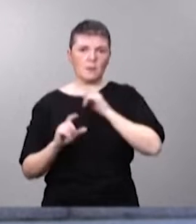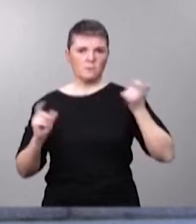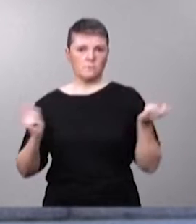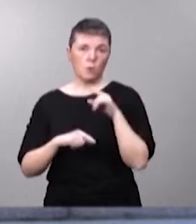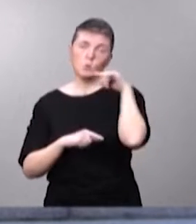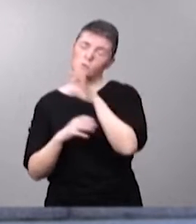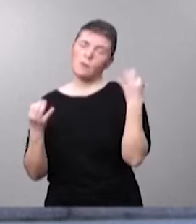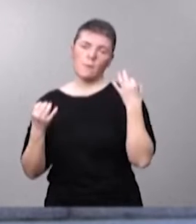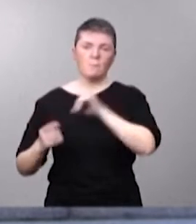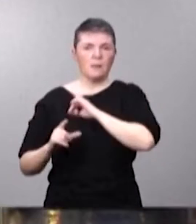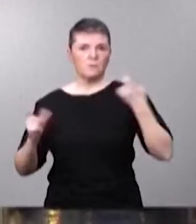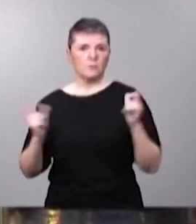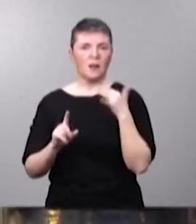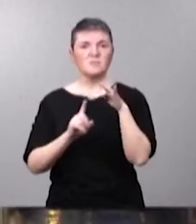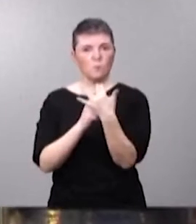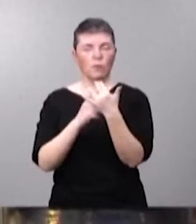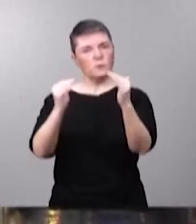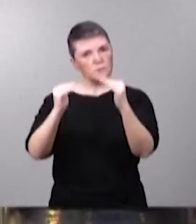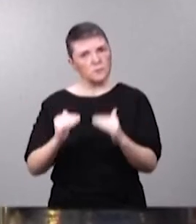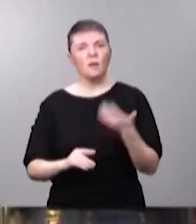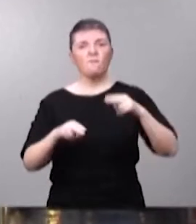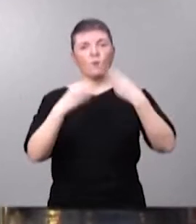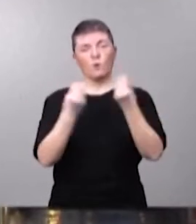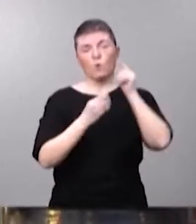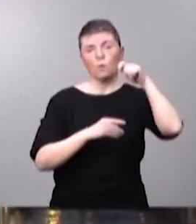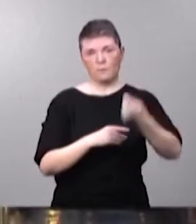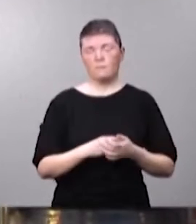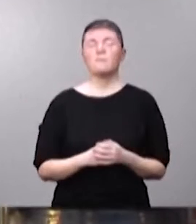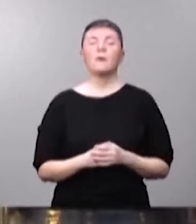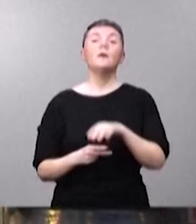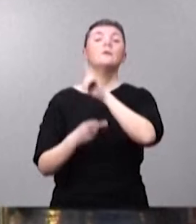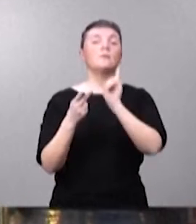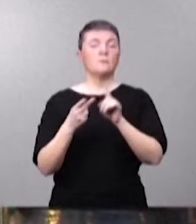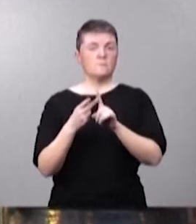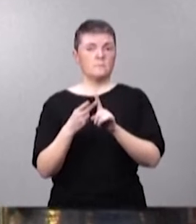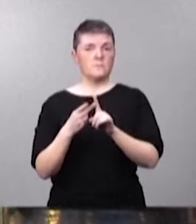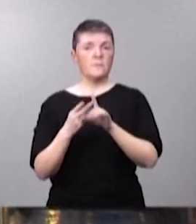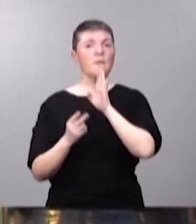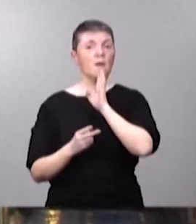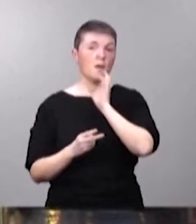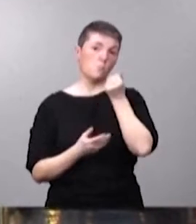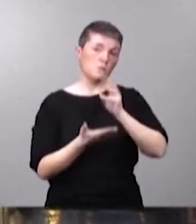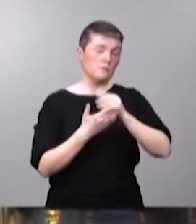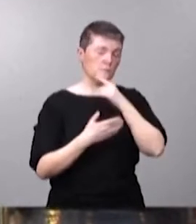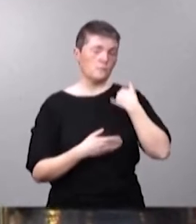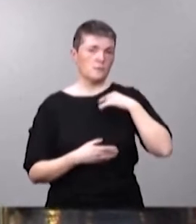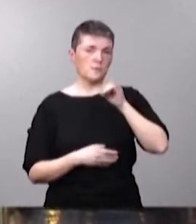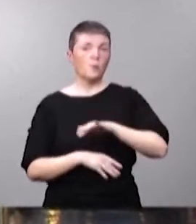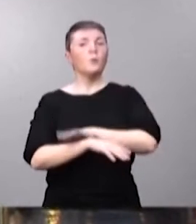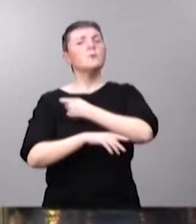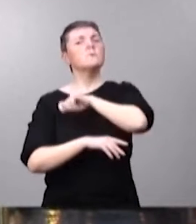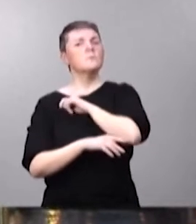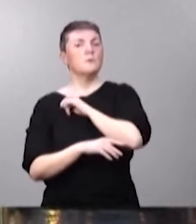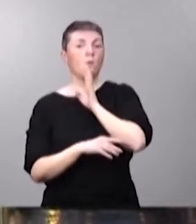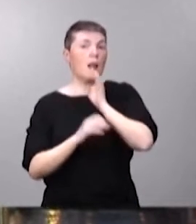situación en la frontera con Ucrania. En segundo lugar, como he dicho en otras muchas ocasiones desde el gobierno de España, como el resto de aliados de la